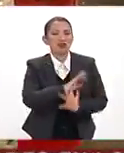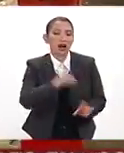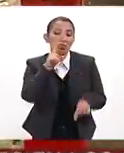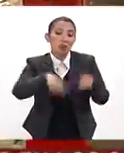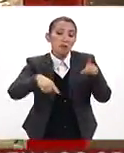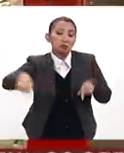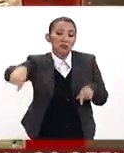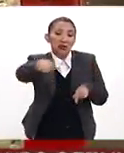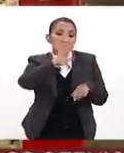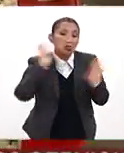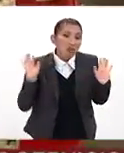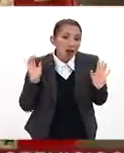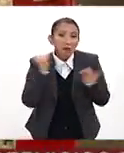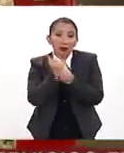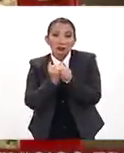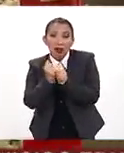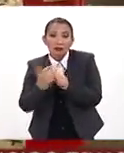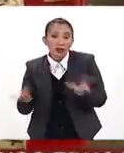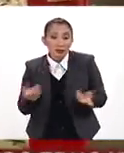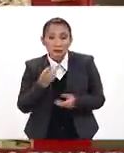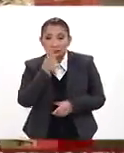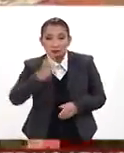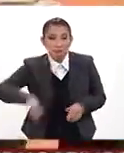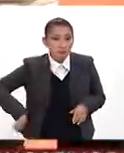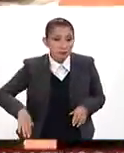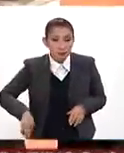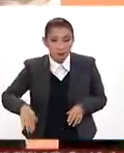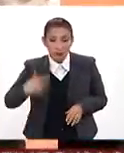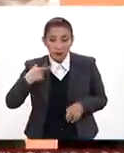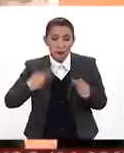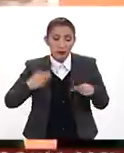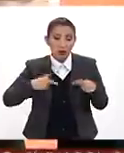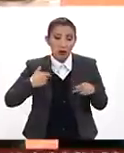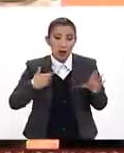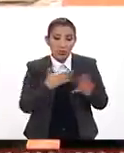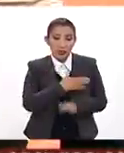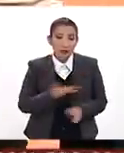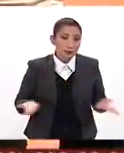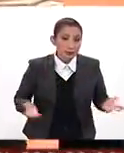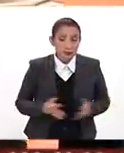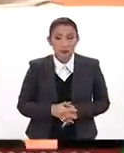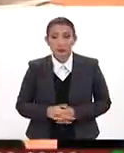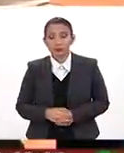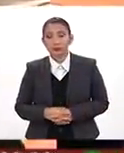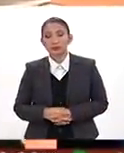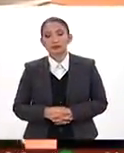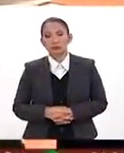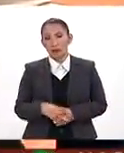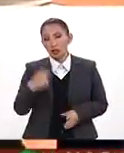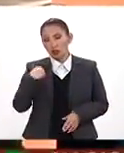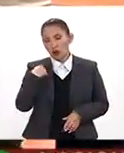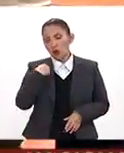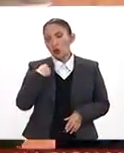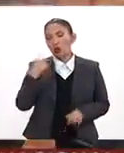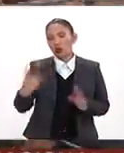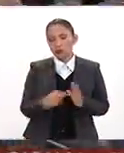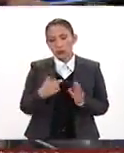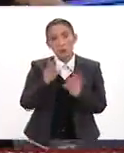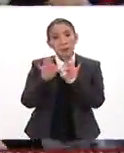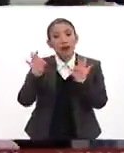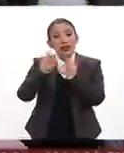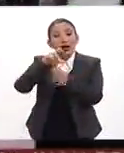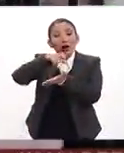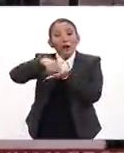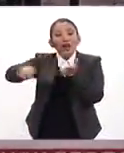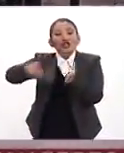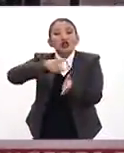depende de la investigación que acabas de decir que lo ideal hubiera sido llevarla a cabo días antes? Mira, yo insisto en que lo importante aquí es que